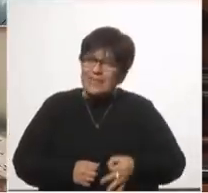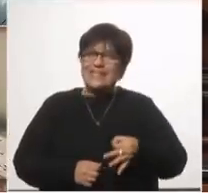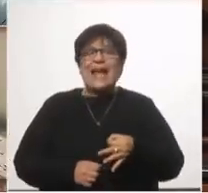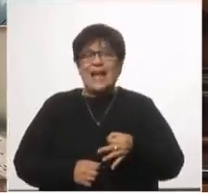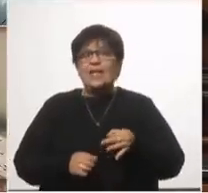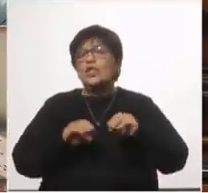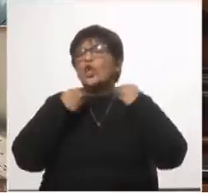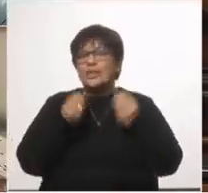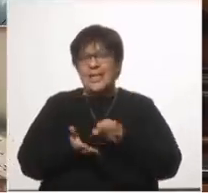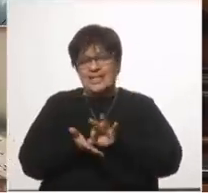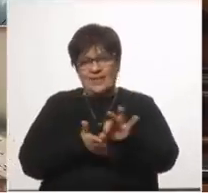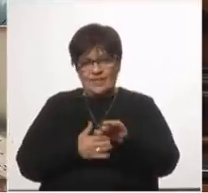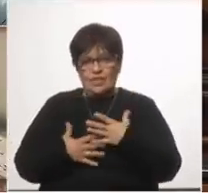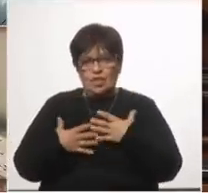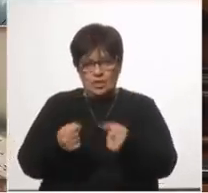nacional integrado de salud